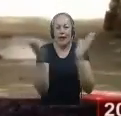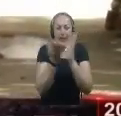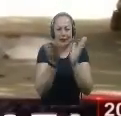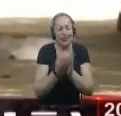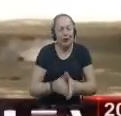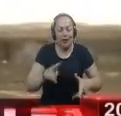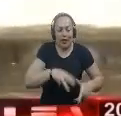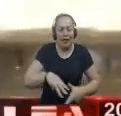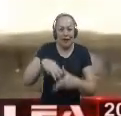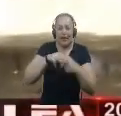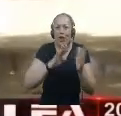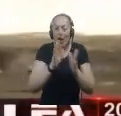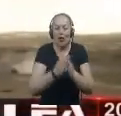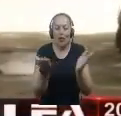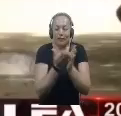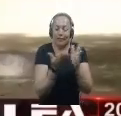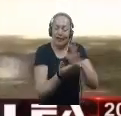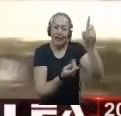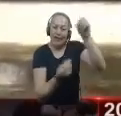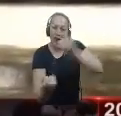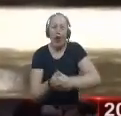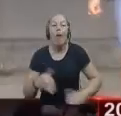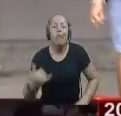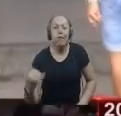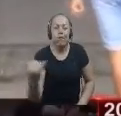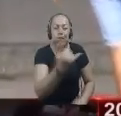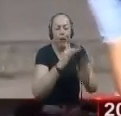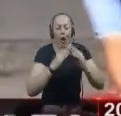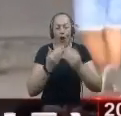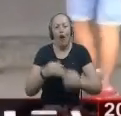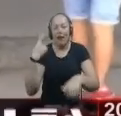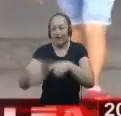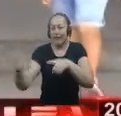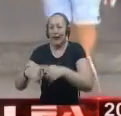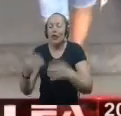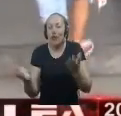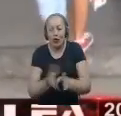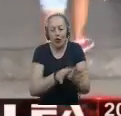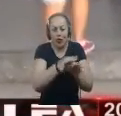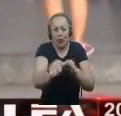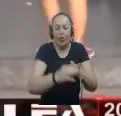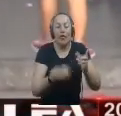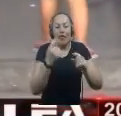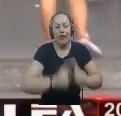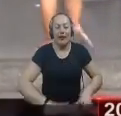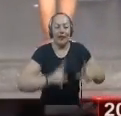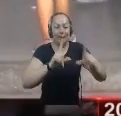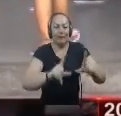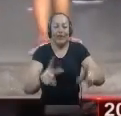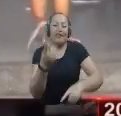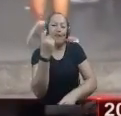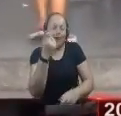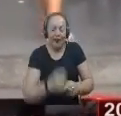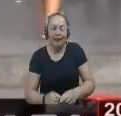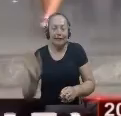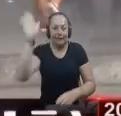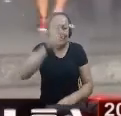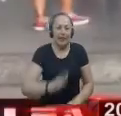maestría Mediante Becas A docentes De los establecimientos Educativos De los municipios No certificados En el departamento De Caldas